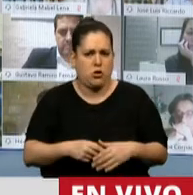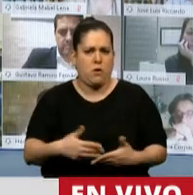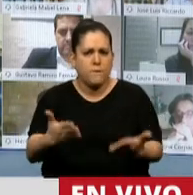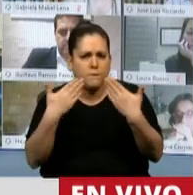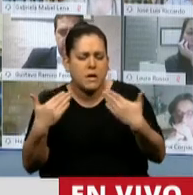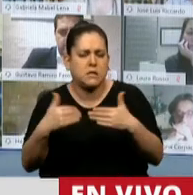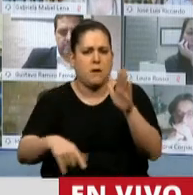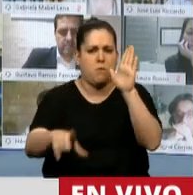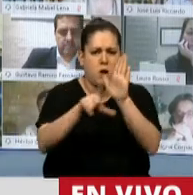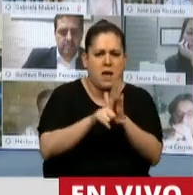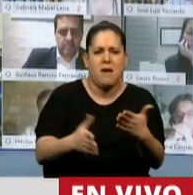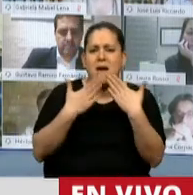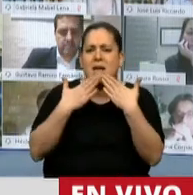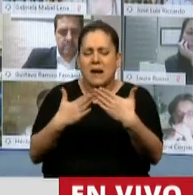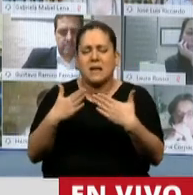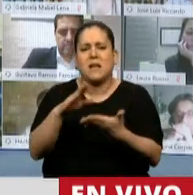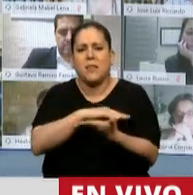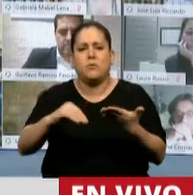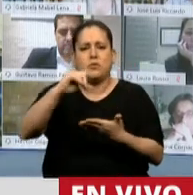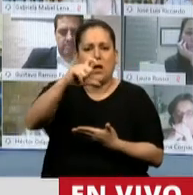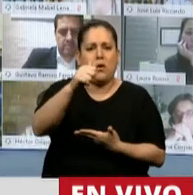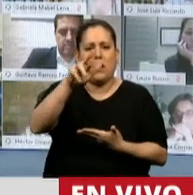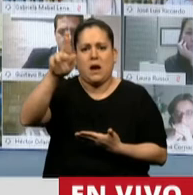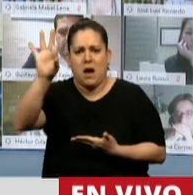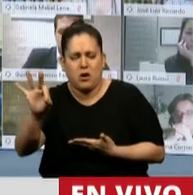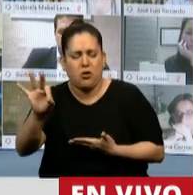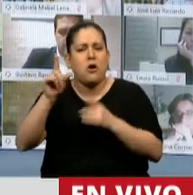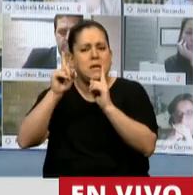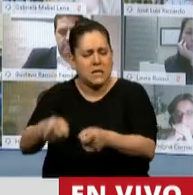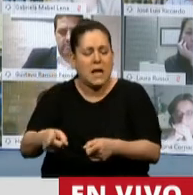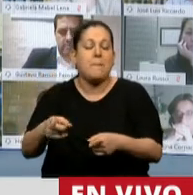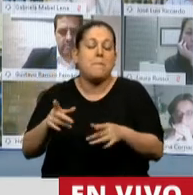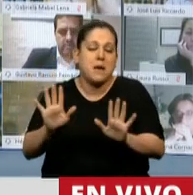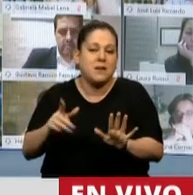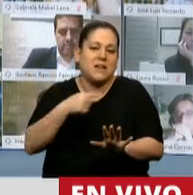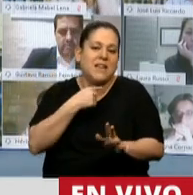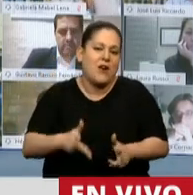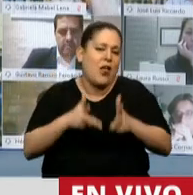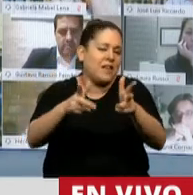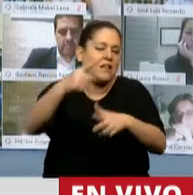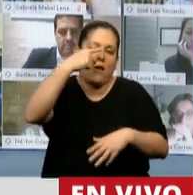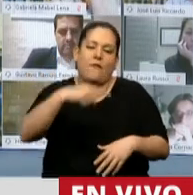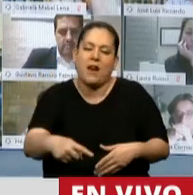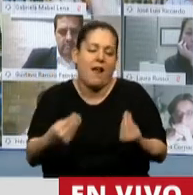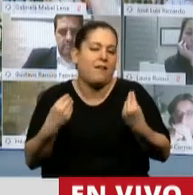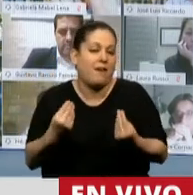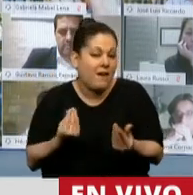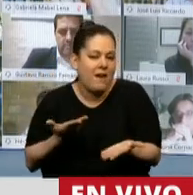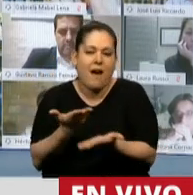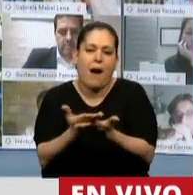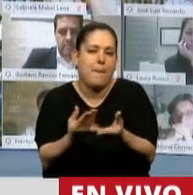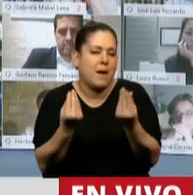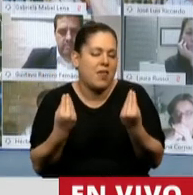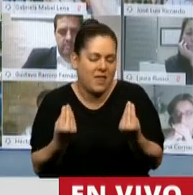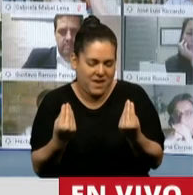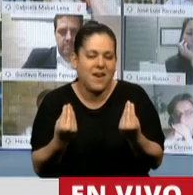agradecer al diputado Pablo Carro, y venimos también, si se me permite, como palabra final, a pedir que